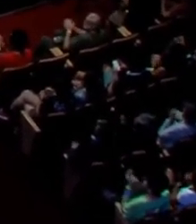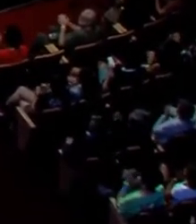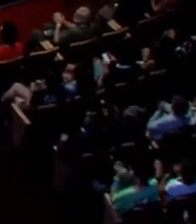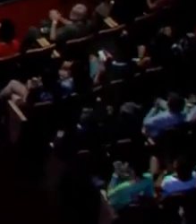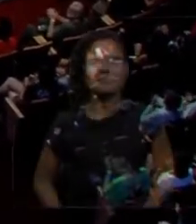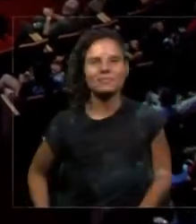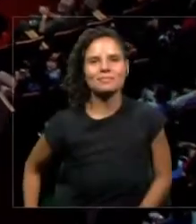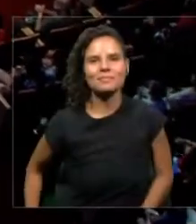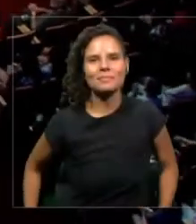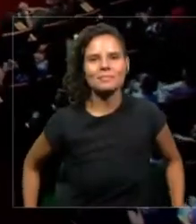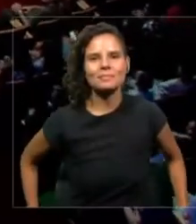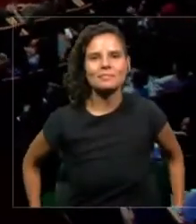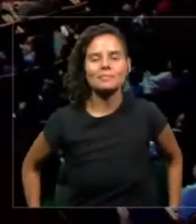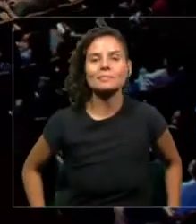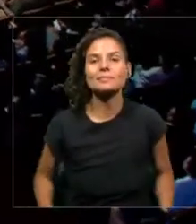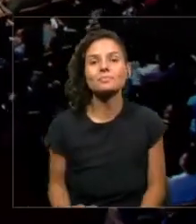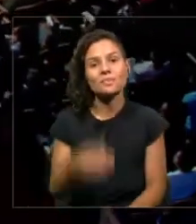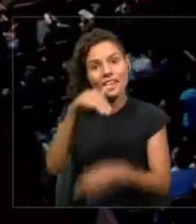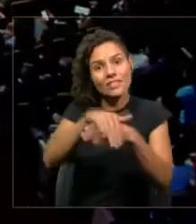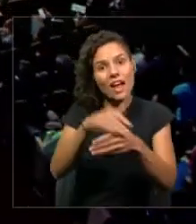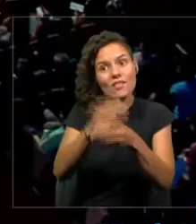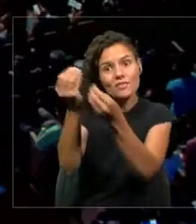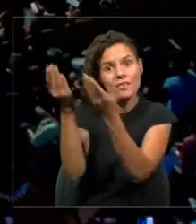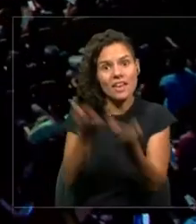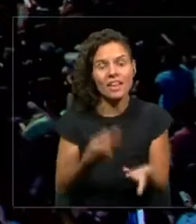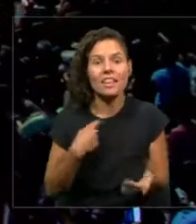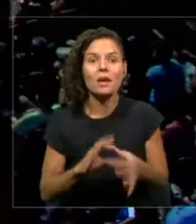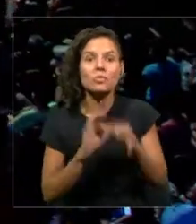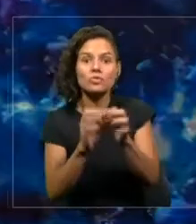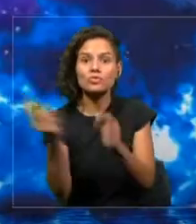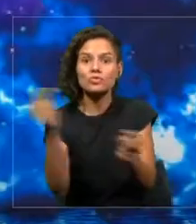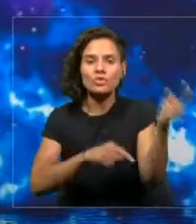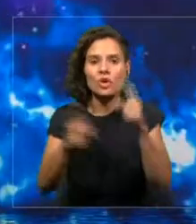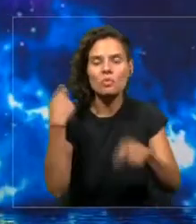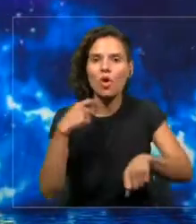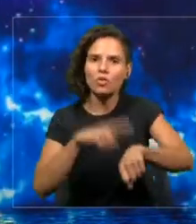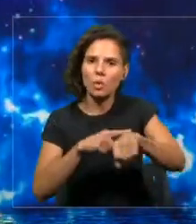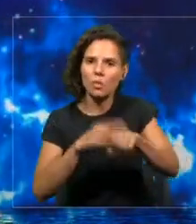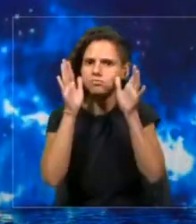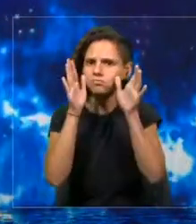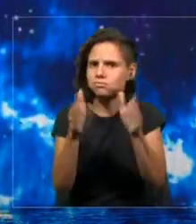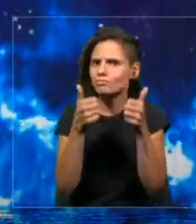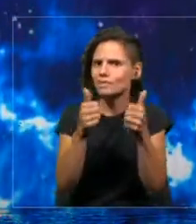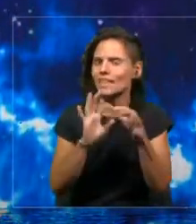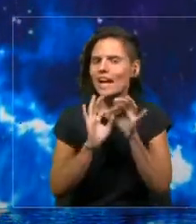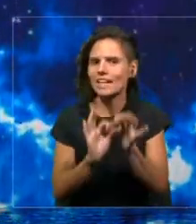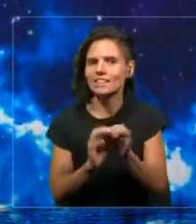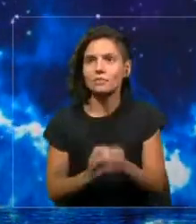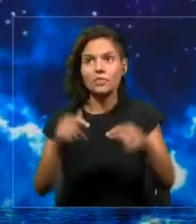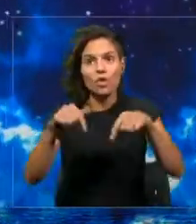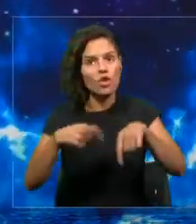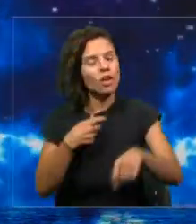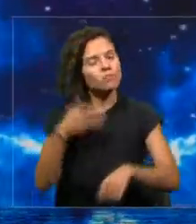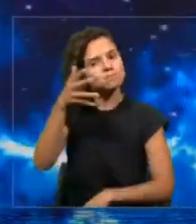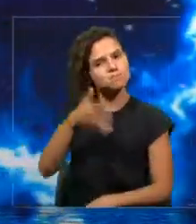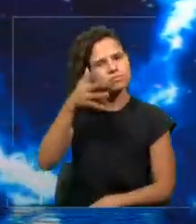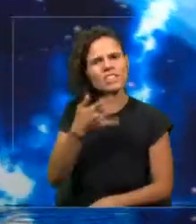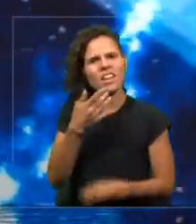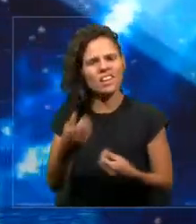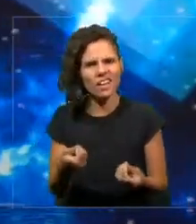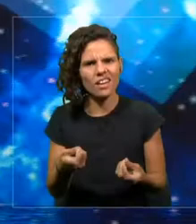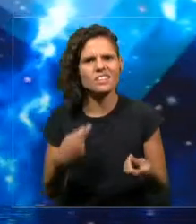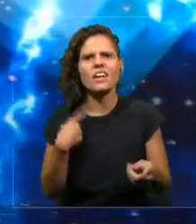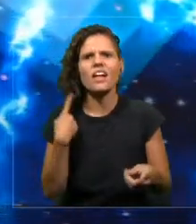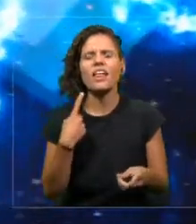Buenas tardes, bienvenidos, gracias por estar aquí, gracias por su tiempo. El día de hoy vamos a hablar del siglo XXI versión 1.2,